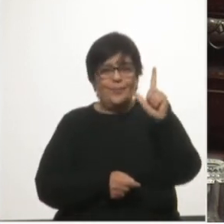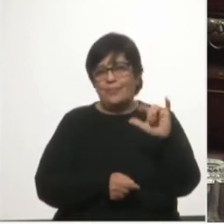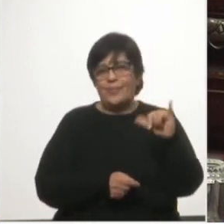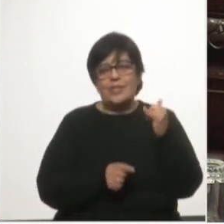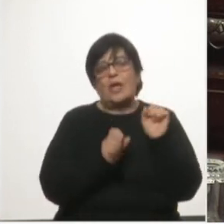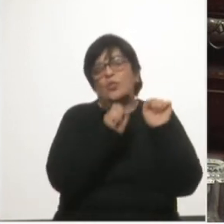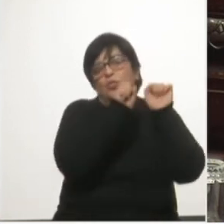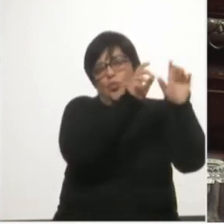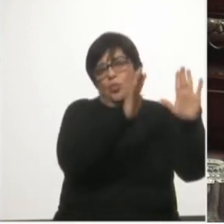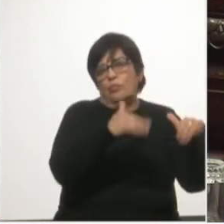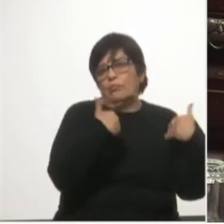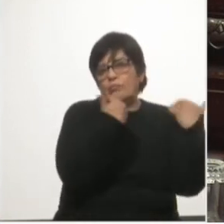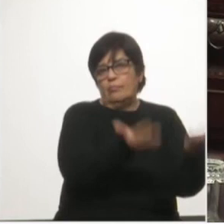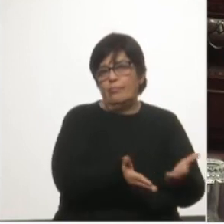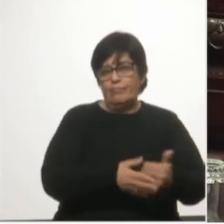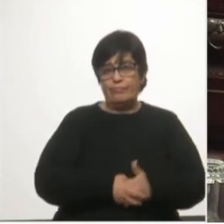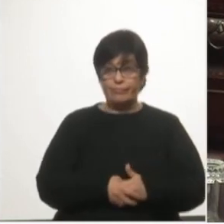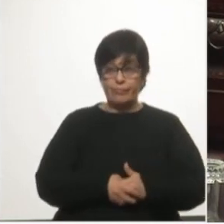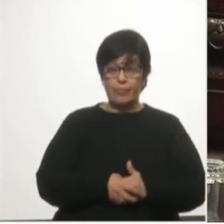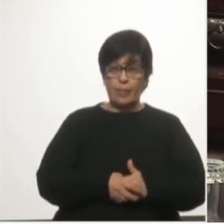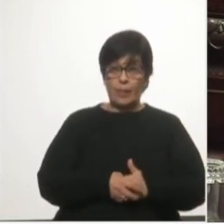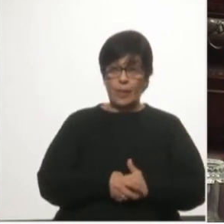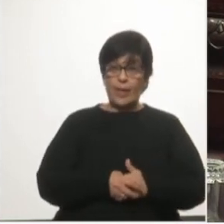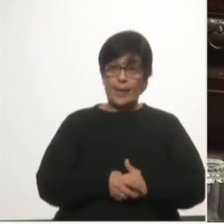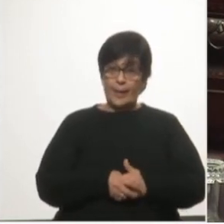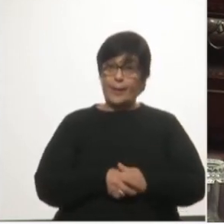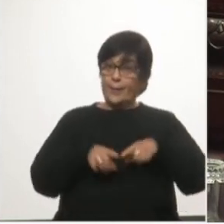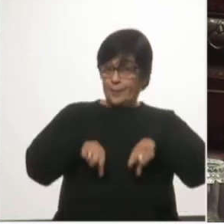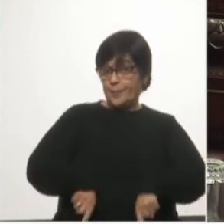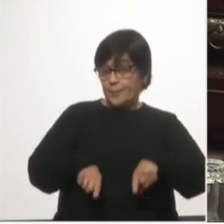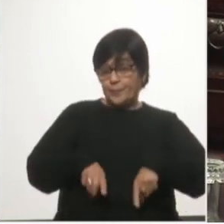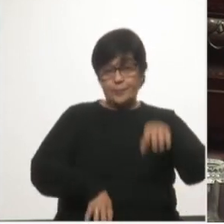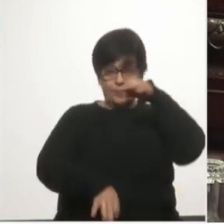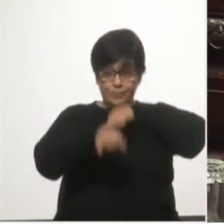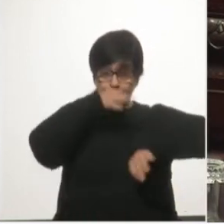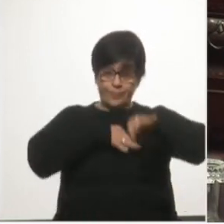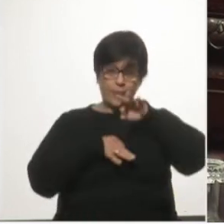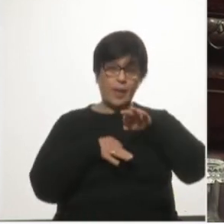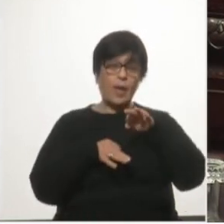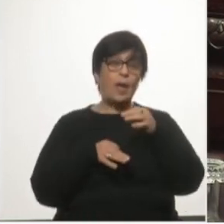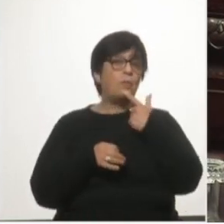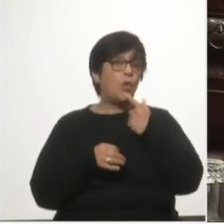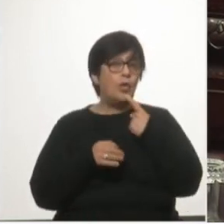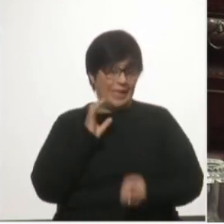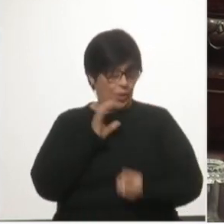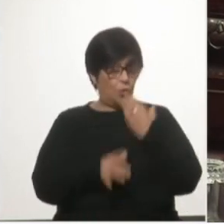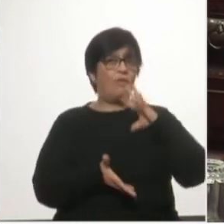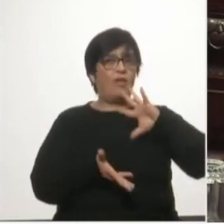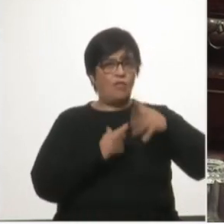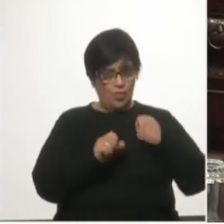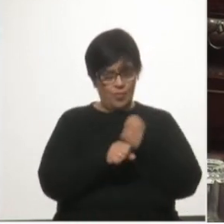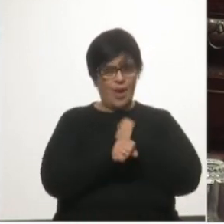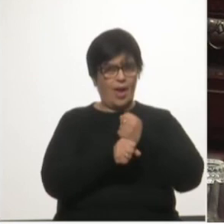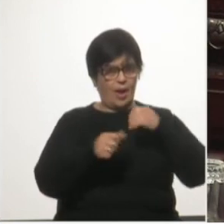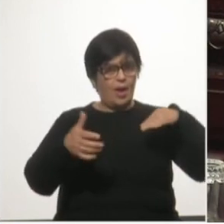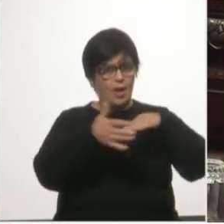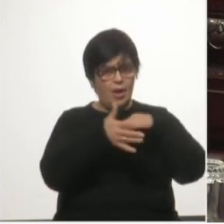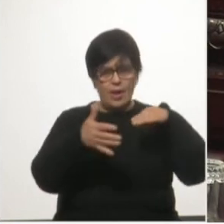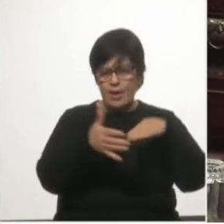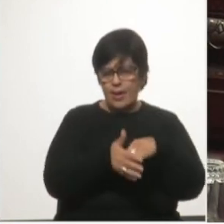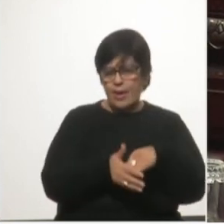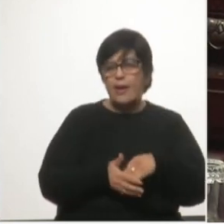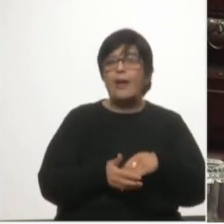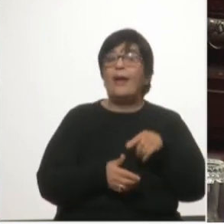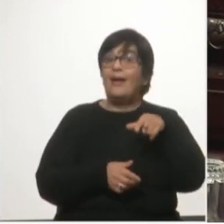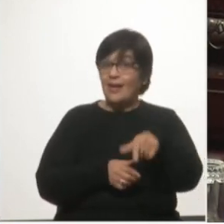apropiaría el monopolista el ministro nos habla de una nueva política portuaria en realidad la nueva política